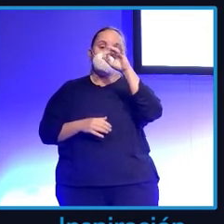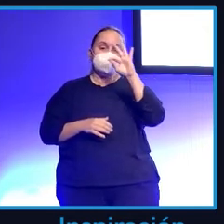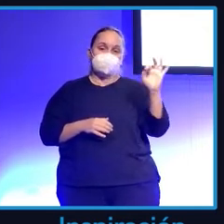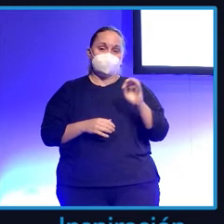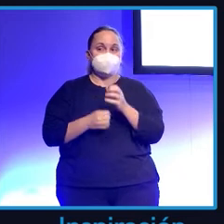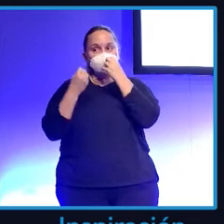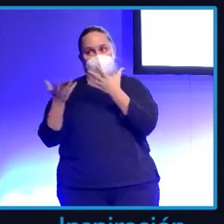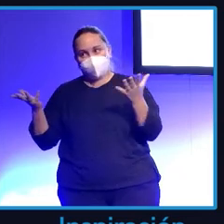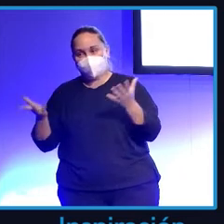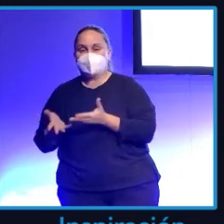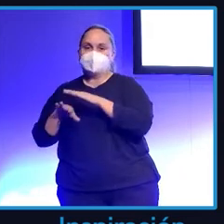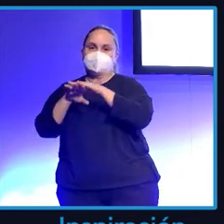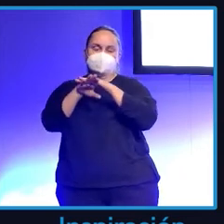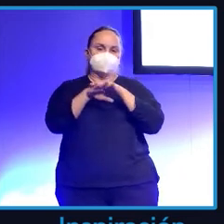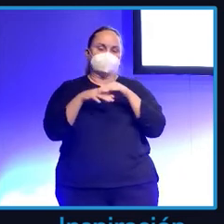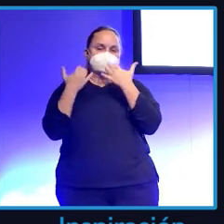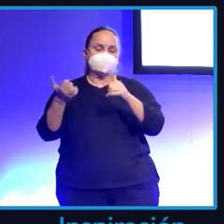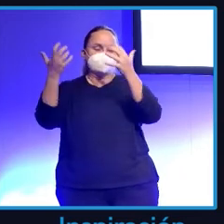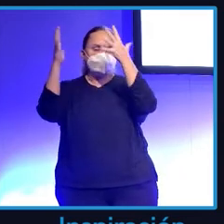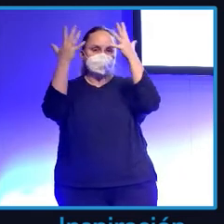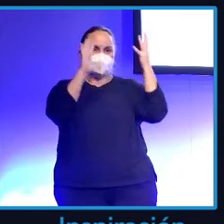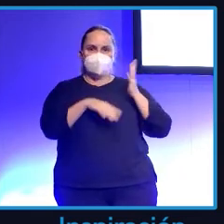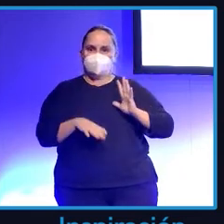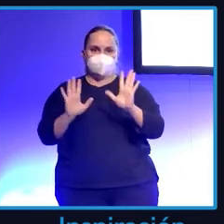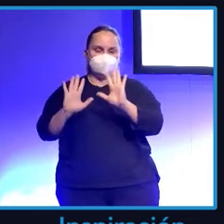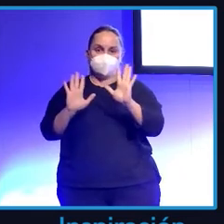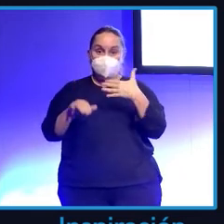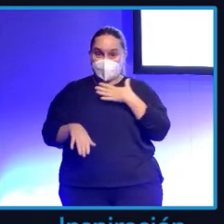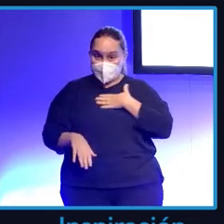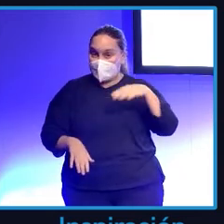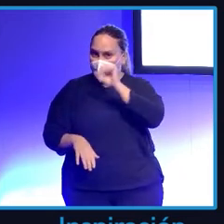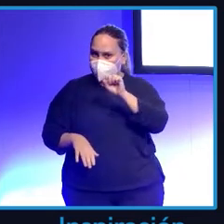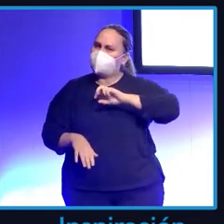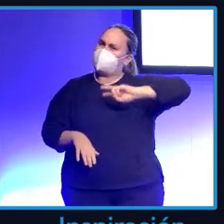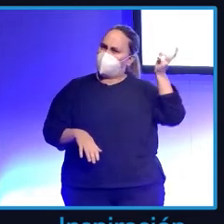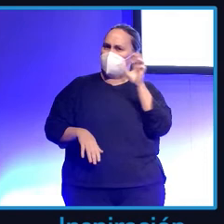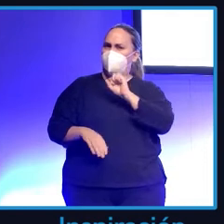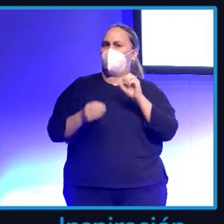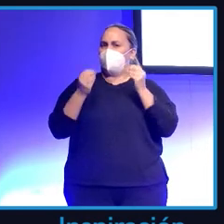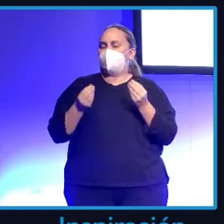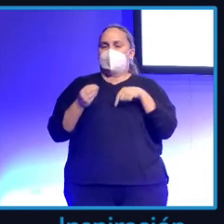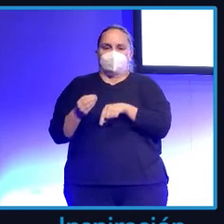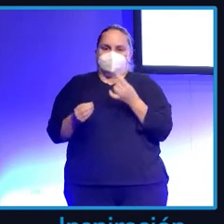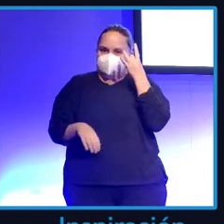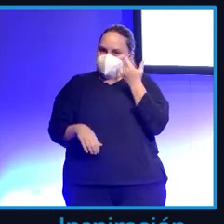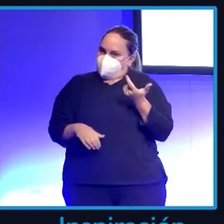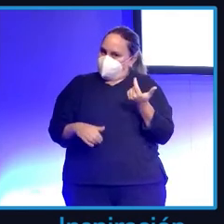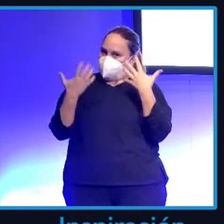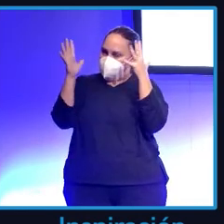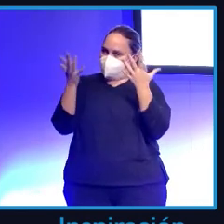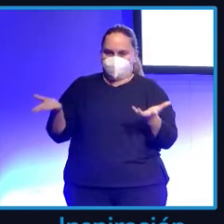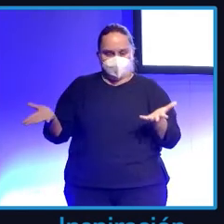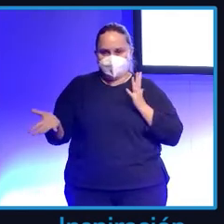había que hacer algo. No, hombre, no, por favor. Si queréis que cante algo, canto algo bien luego, pero esto no merece el aplauso.